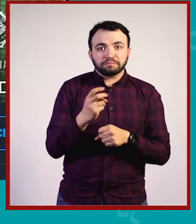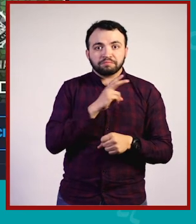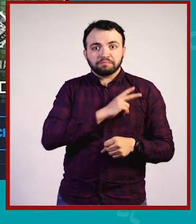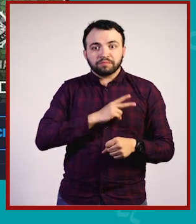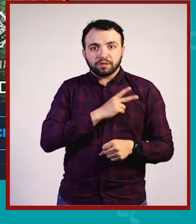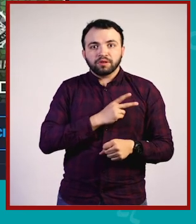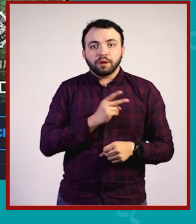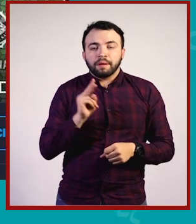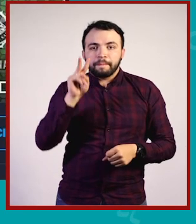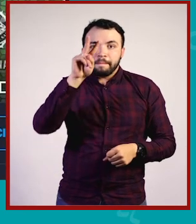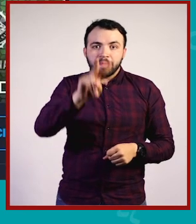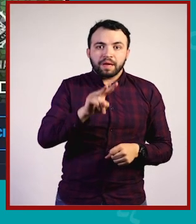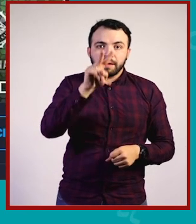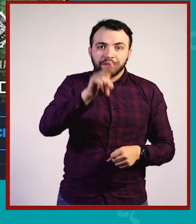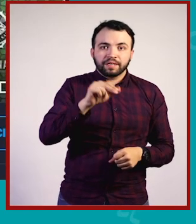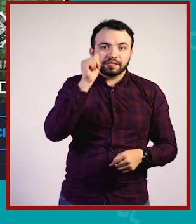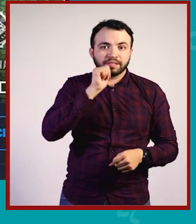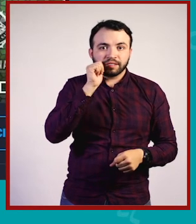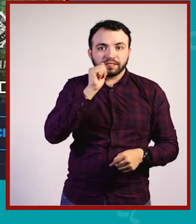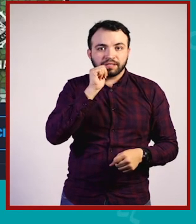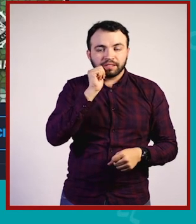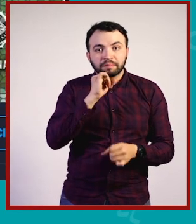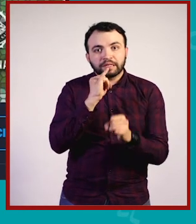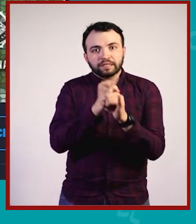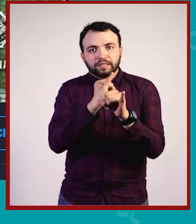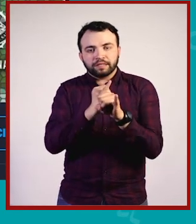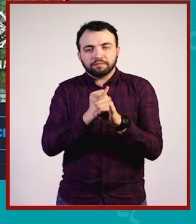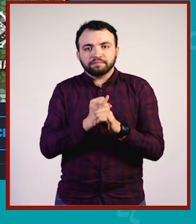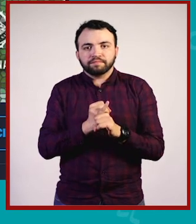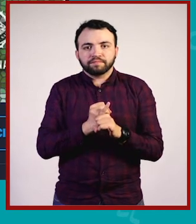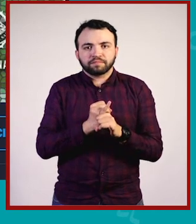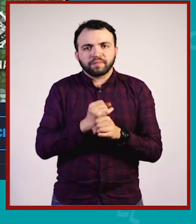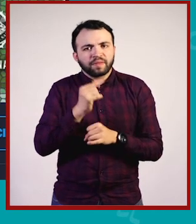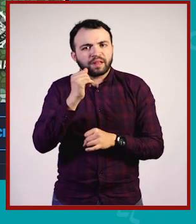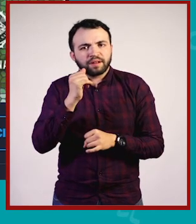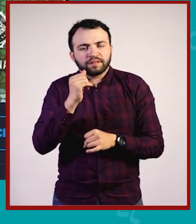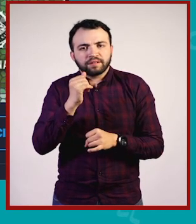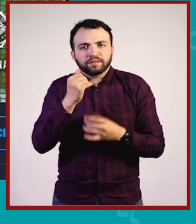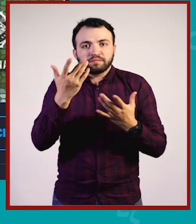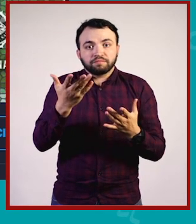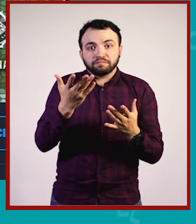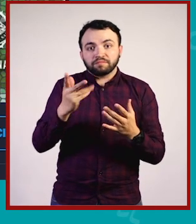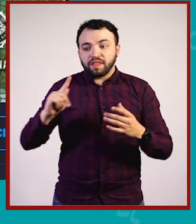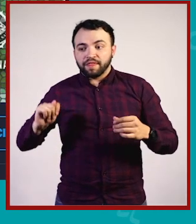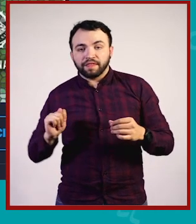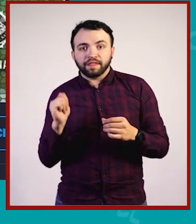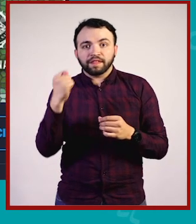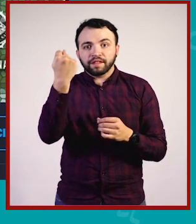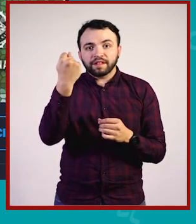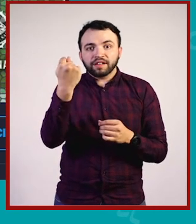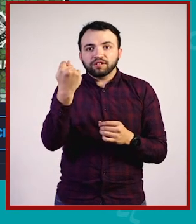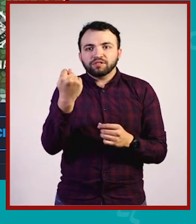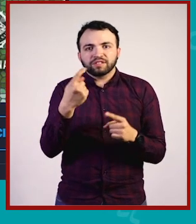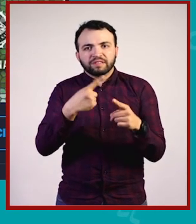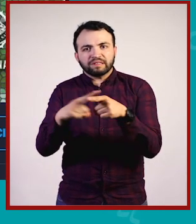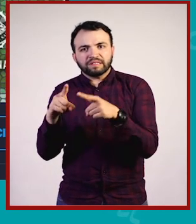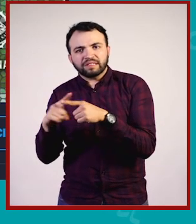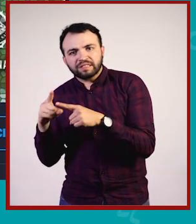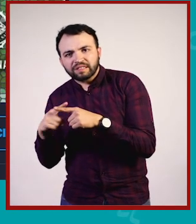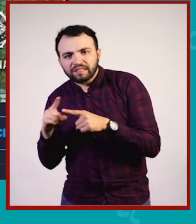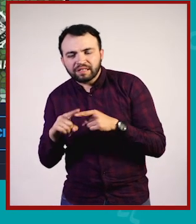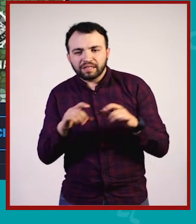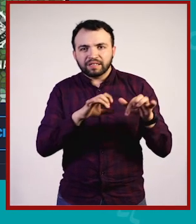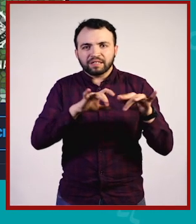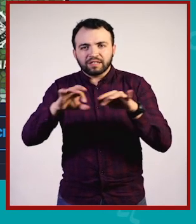se da los viernes, y así sucesivamente, a partir de las plataformas digitales, los canales que el Colegio